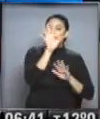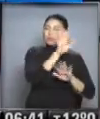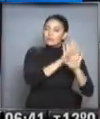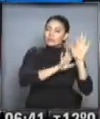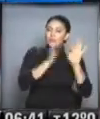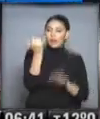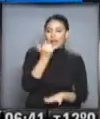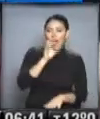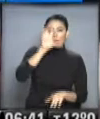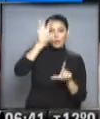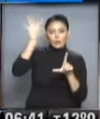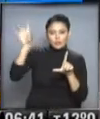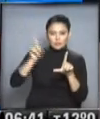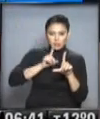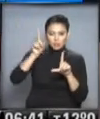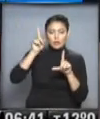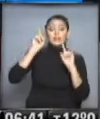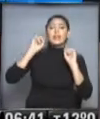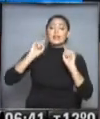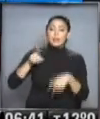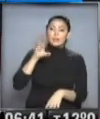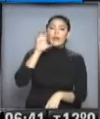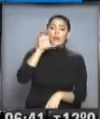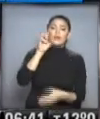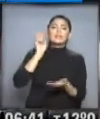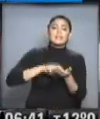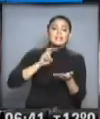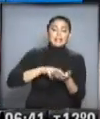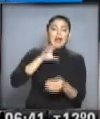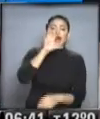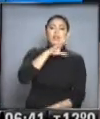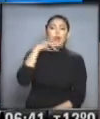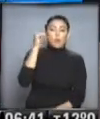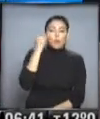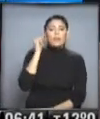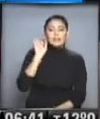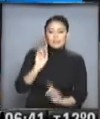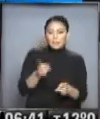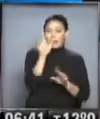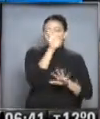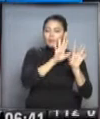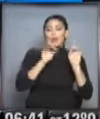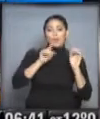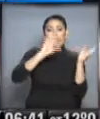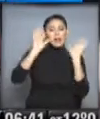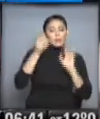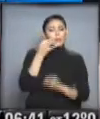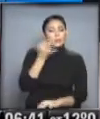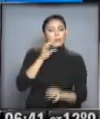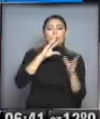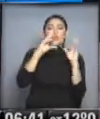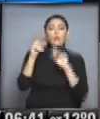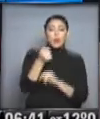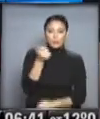el norte del litoral, algunas neblinas también en la provincia de Salta, en el este de Jujuy, pero prácticamente con buen tiempo, sino con muy poquita